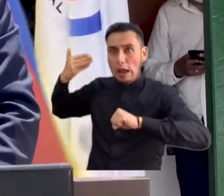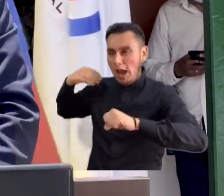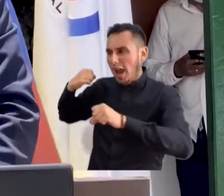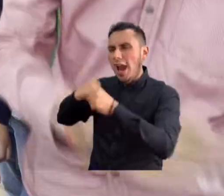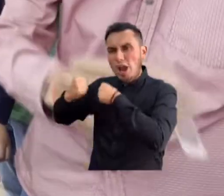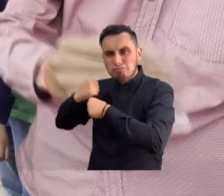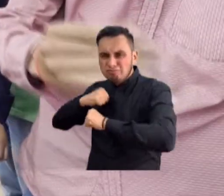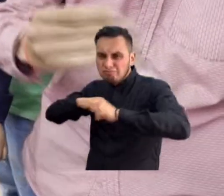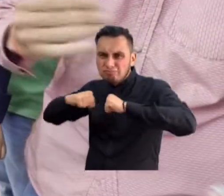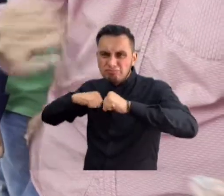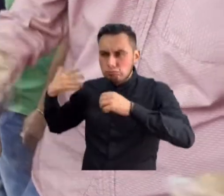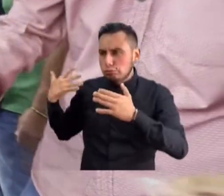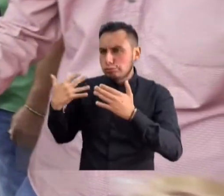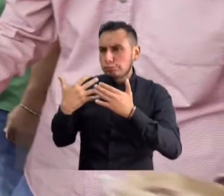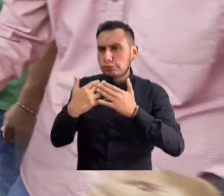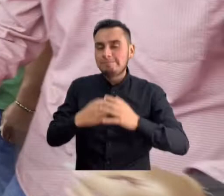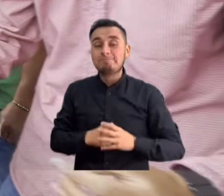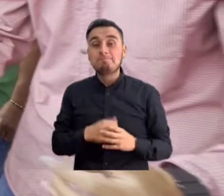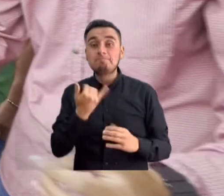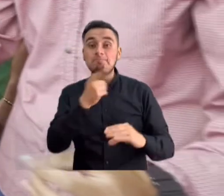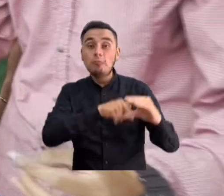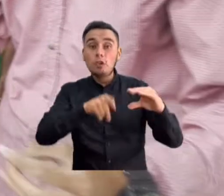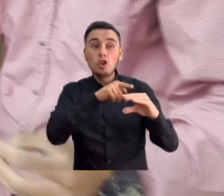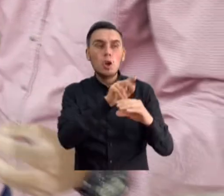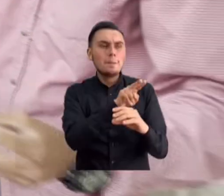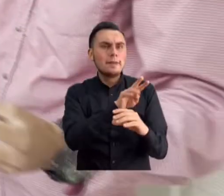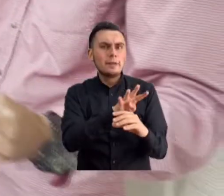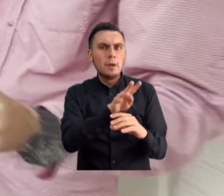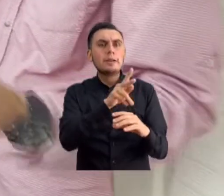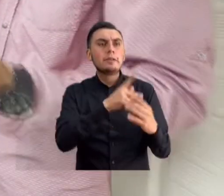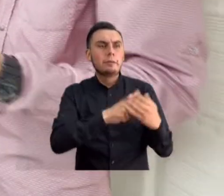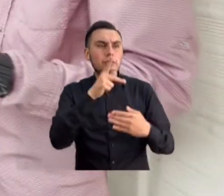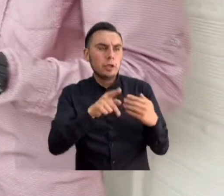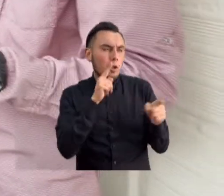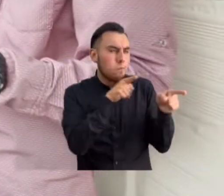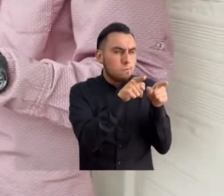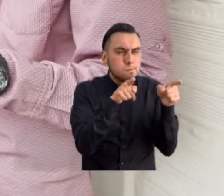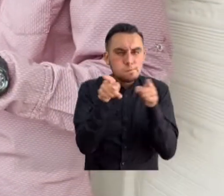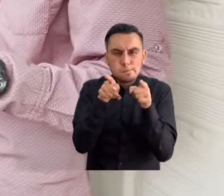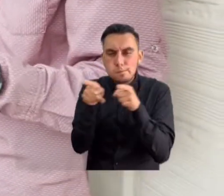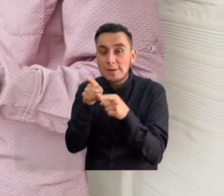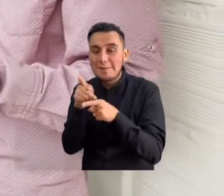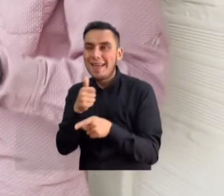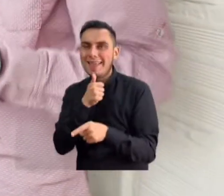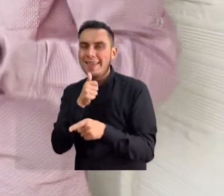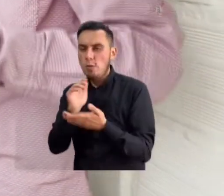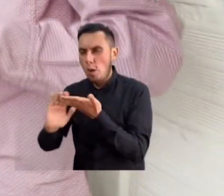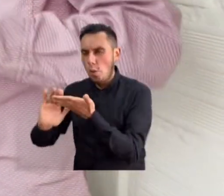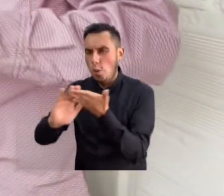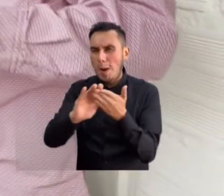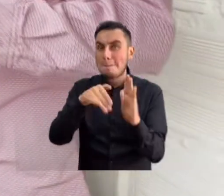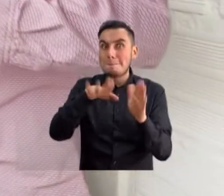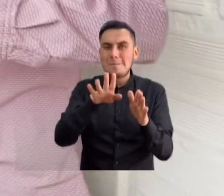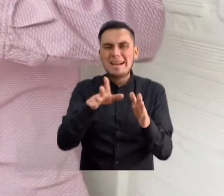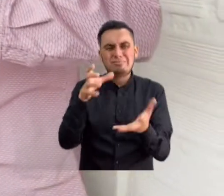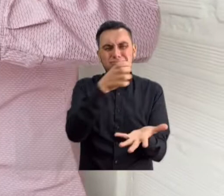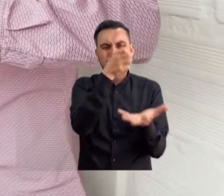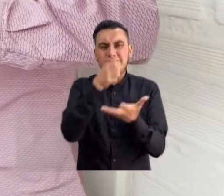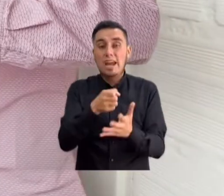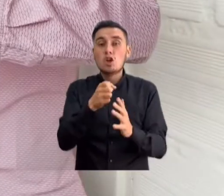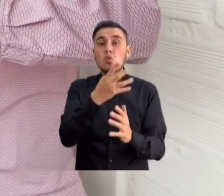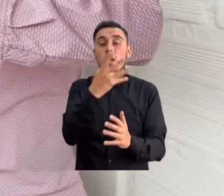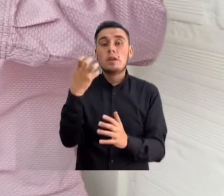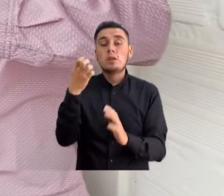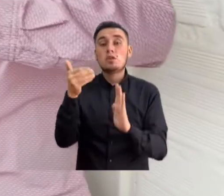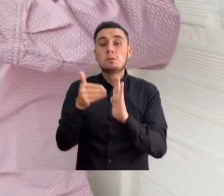anteriores. La Contraloría acompaña 24 proyectos de agua y saneamiento básico en todo el país por un valor de más de 400